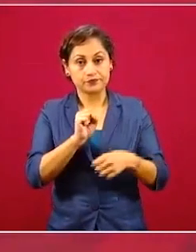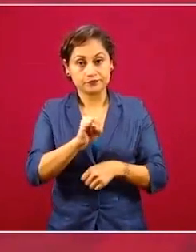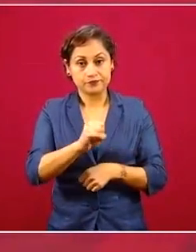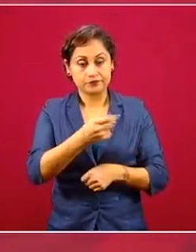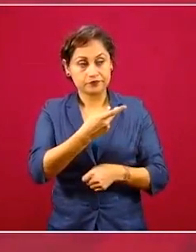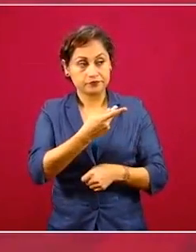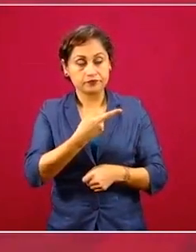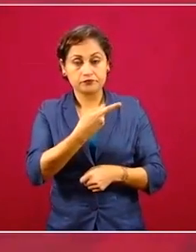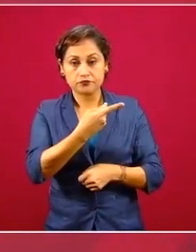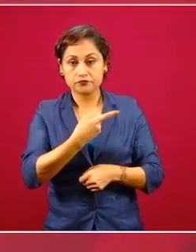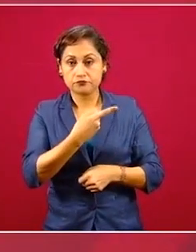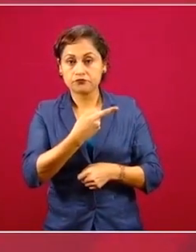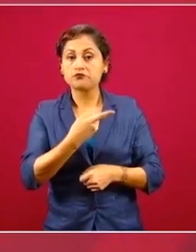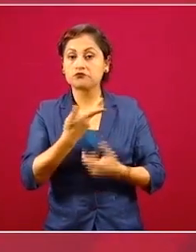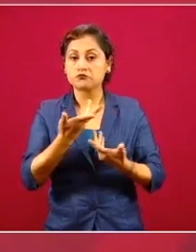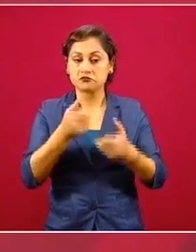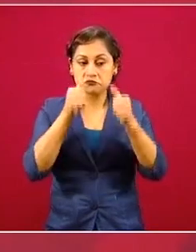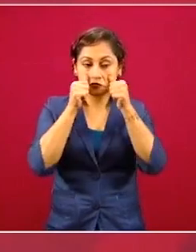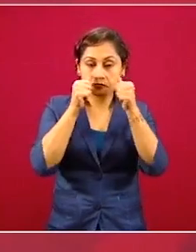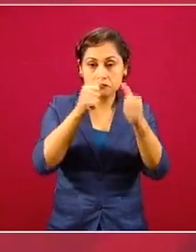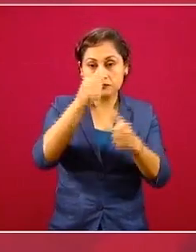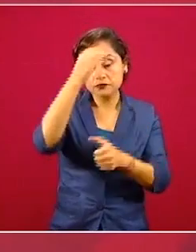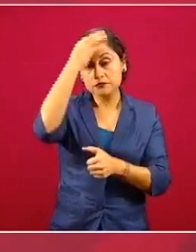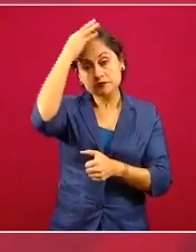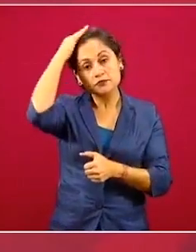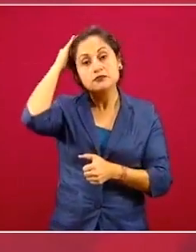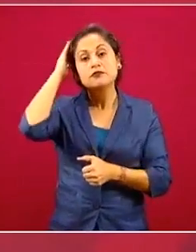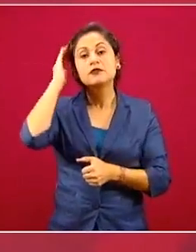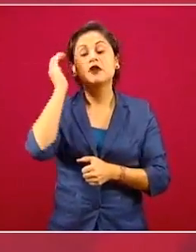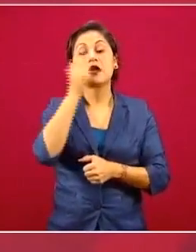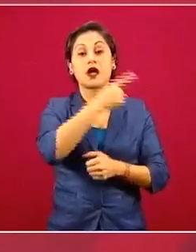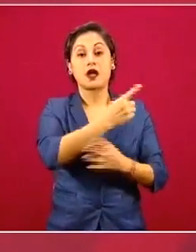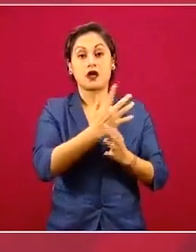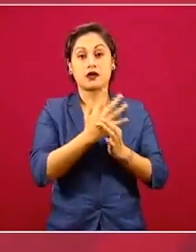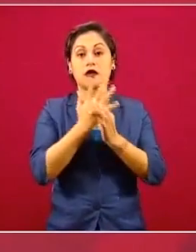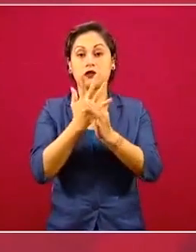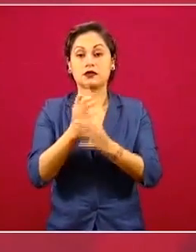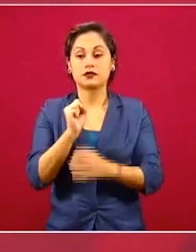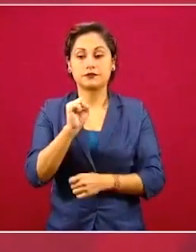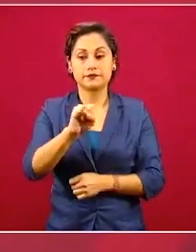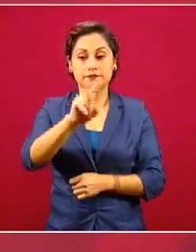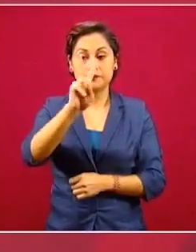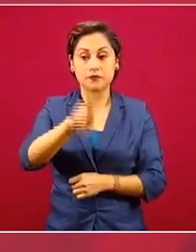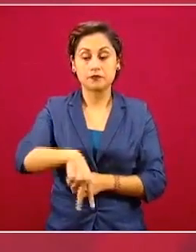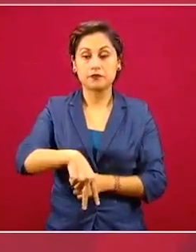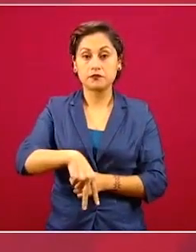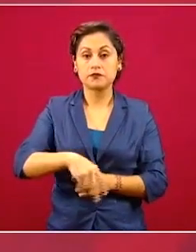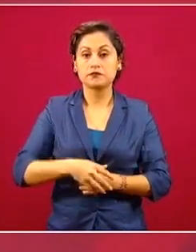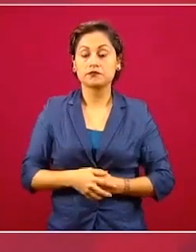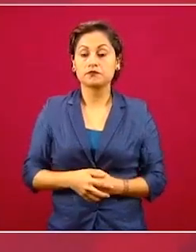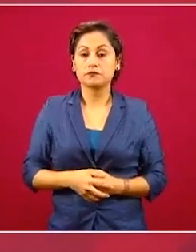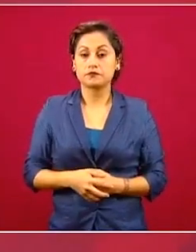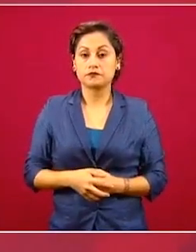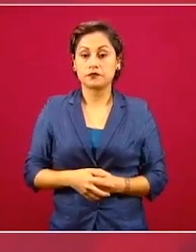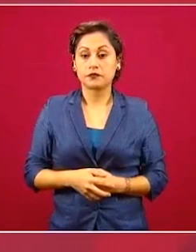es cierto lo que sostuvo el presidente Trump, nosotros